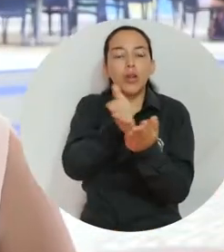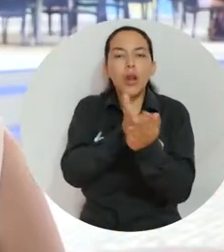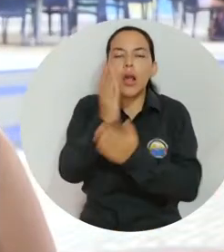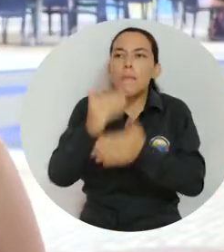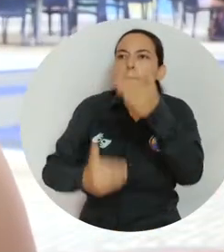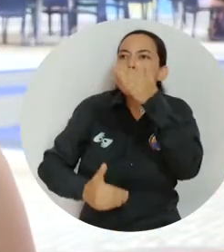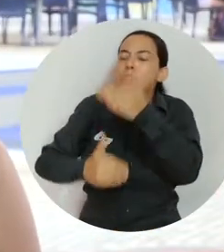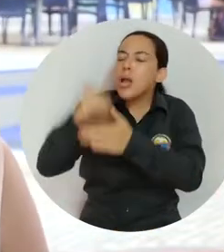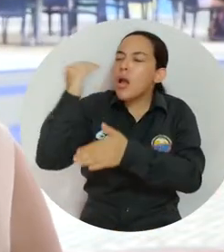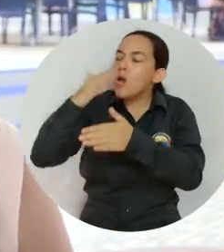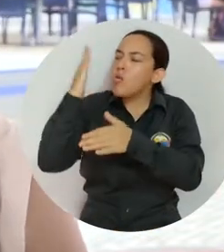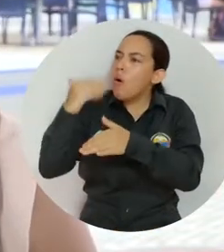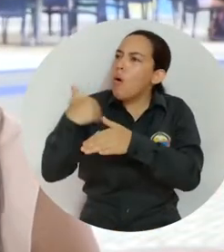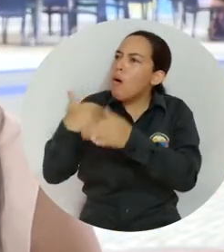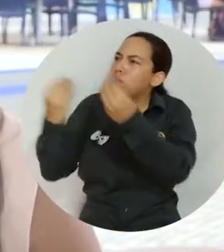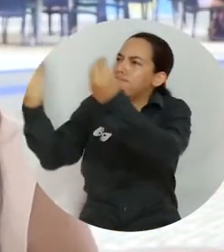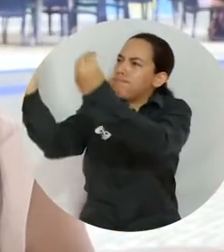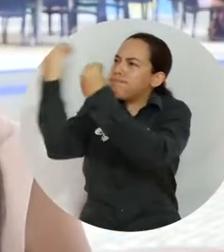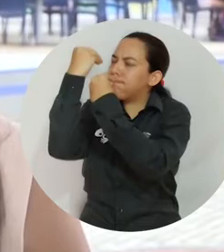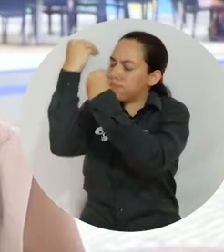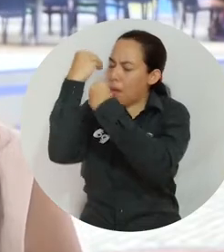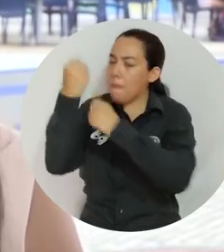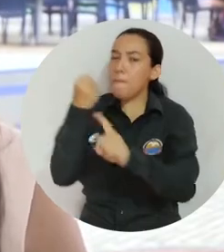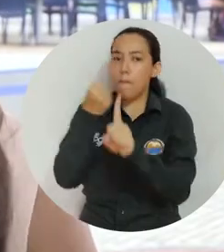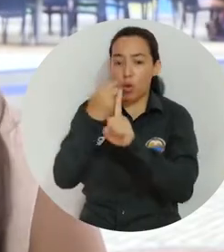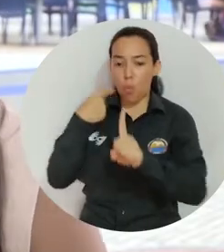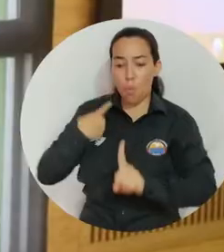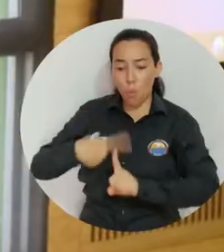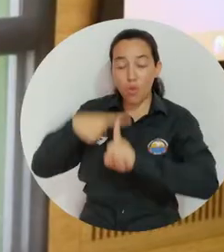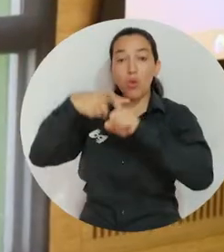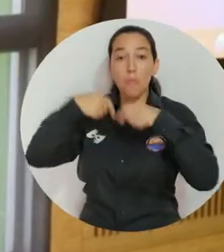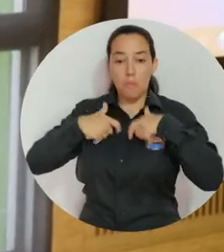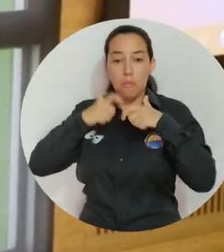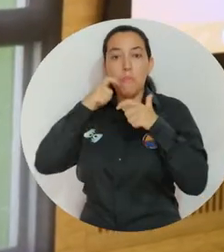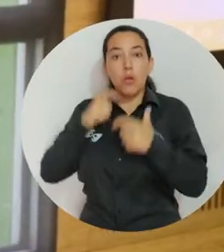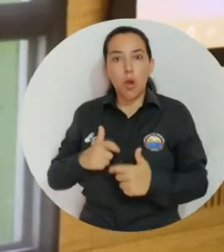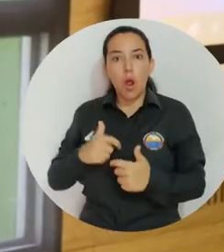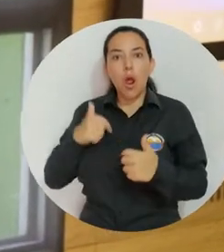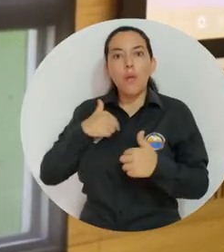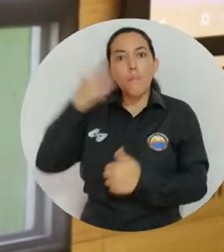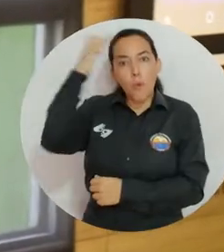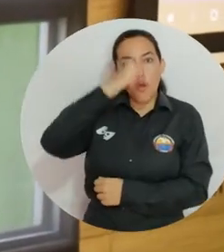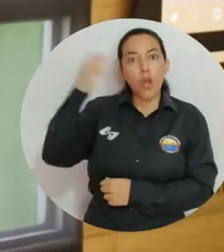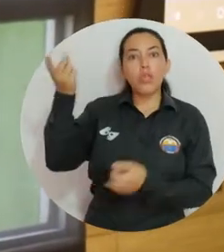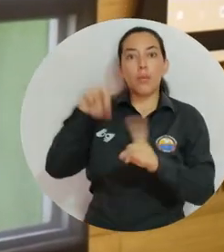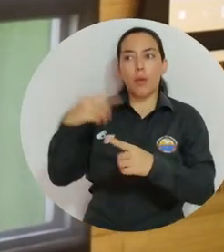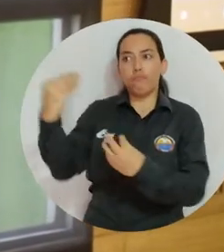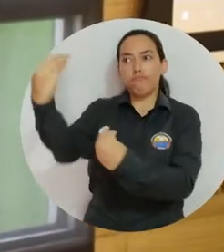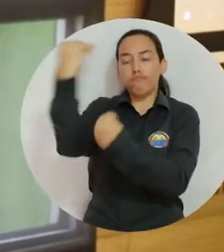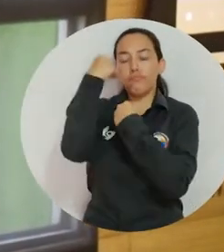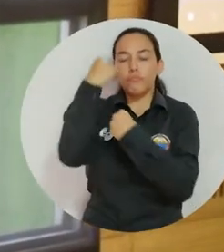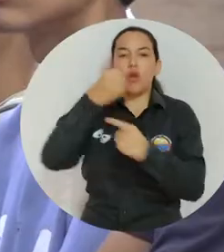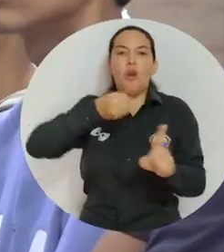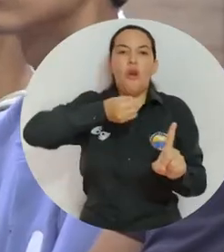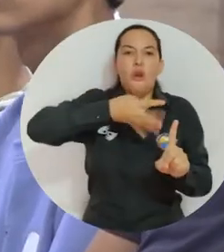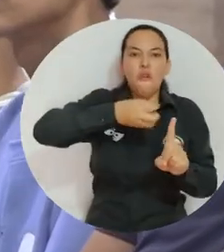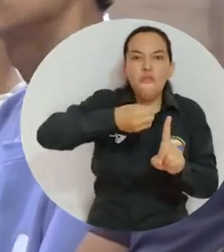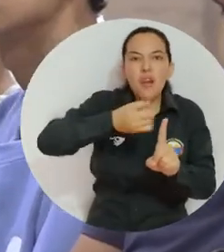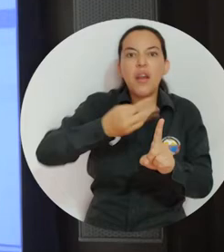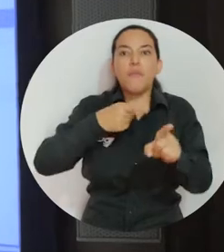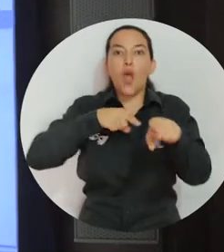programa, que desde los inicios de mi carrera me ha aportado mucho de manera personal y ya a lo largo de mi crecimiento profesional.